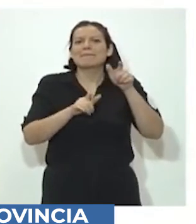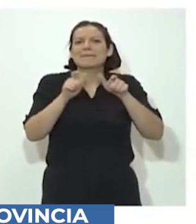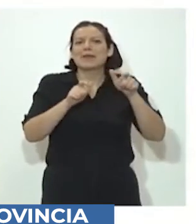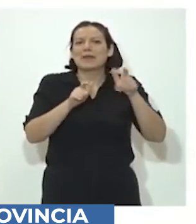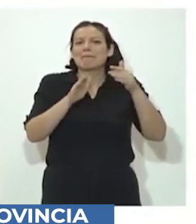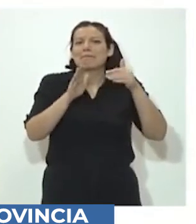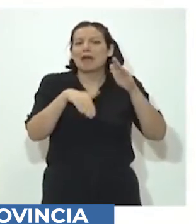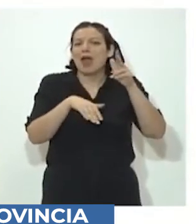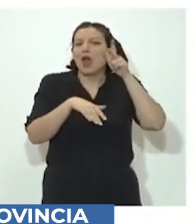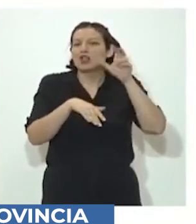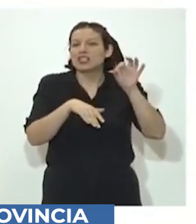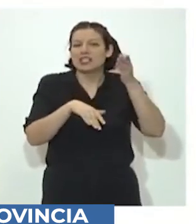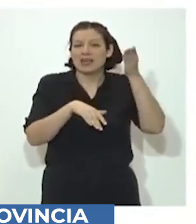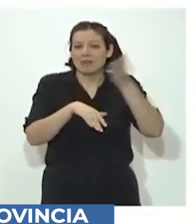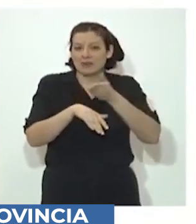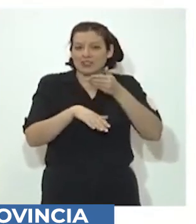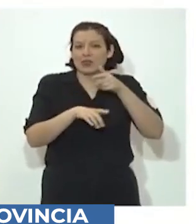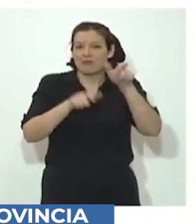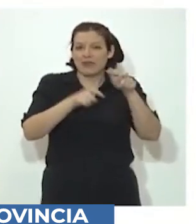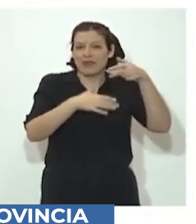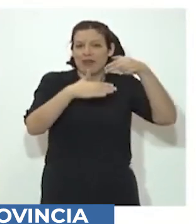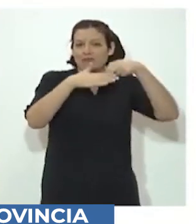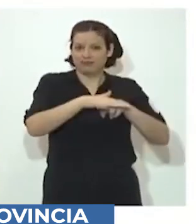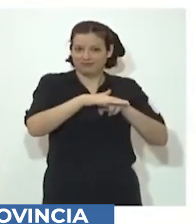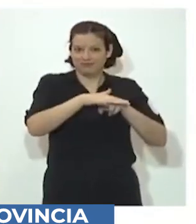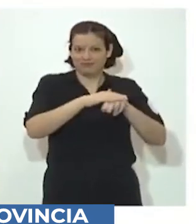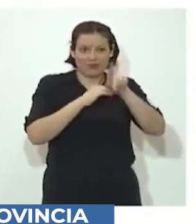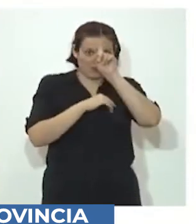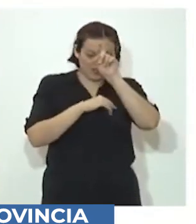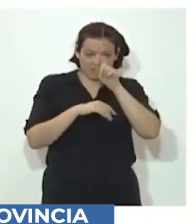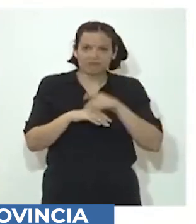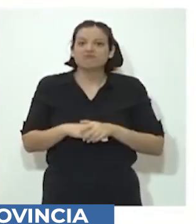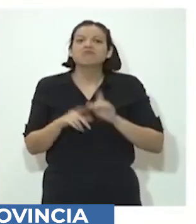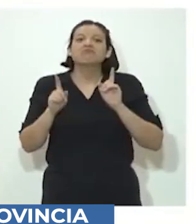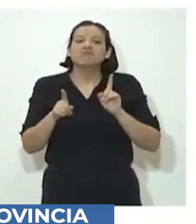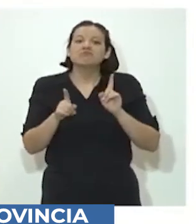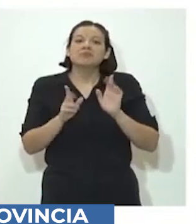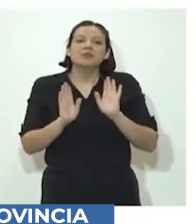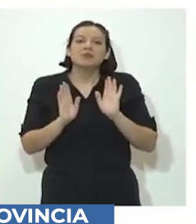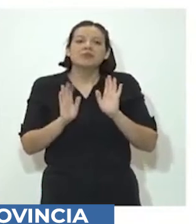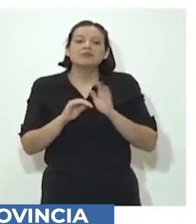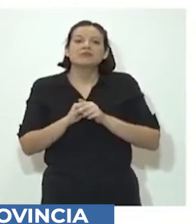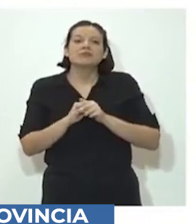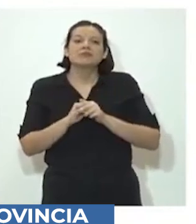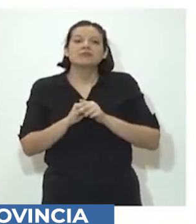arriba del 80%. Si nosotros, como decíamos, evaluamos en estas